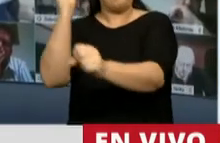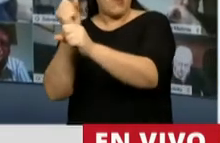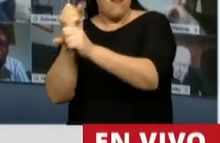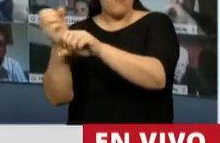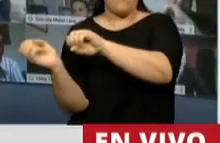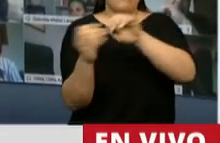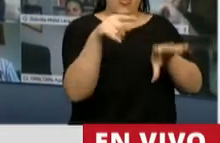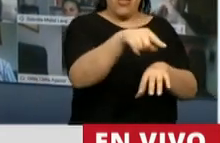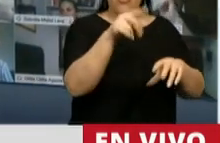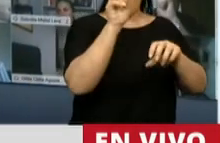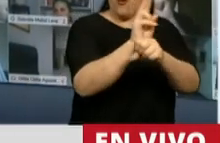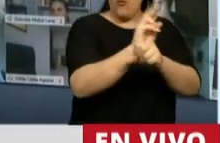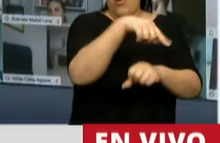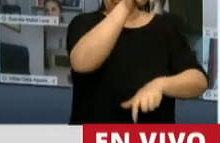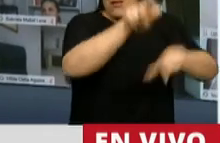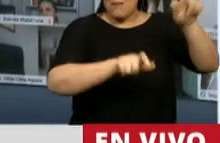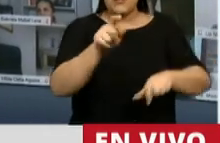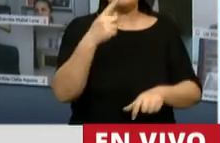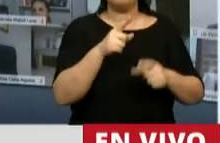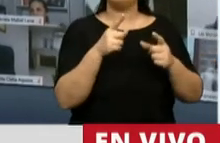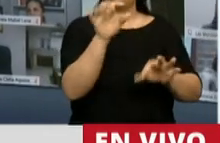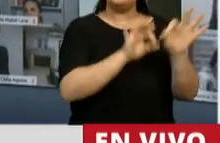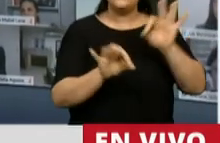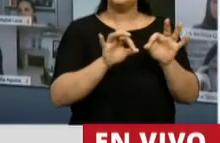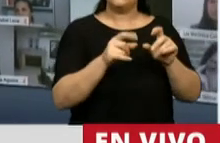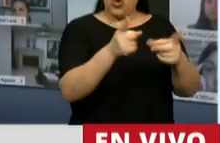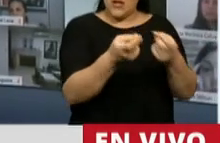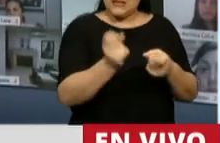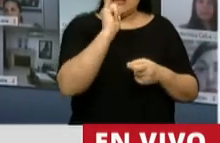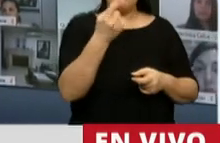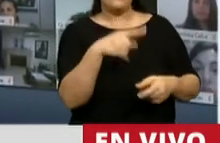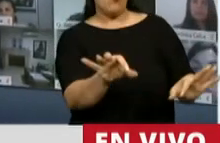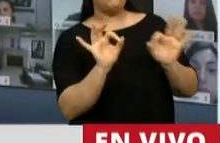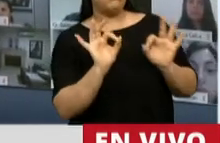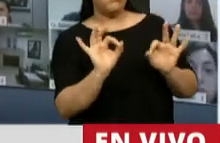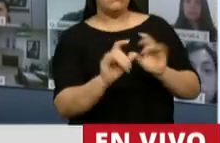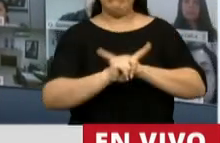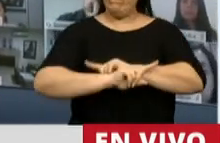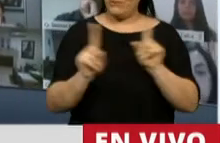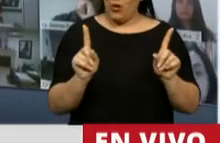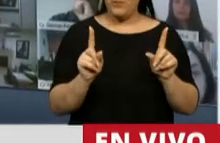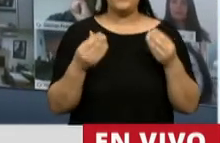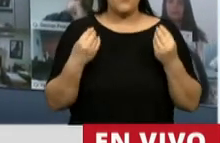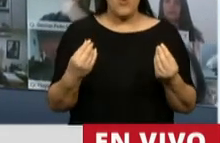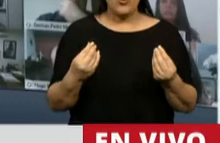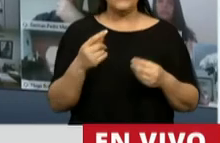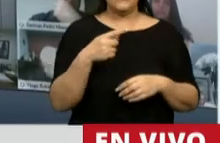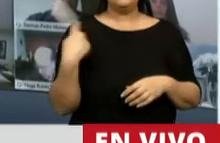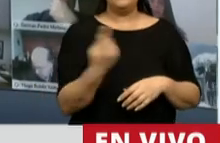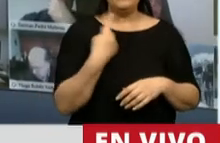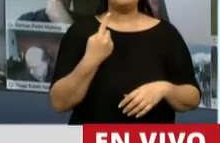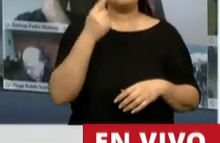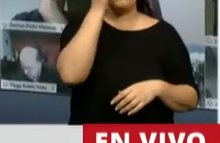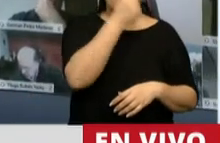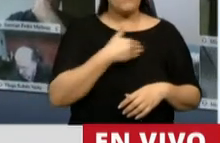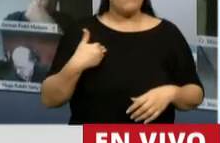Pero este proyecto, si bien es necesario, no es para nada suficiente. Y no es suficiente porque el cierre llevó a que muchos padres